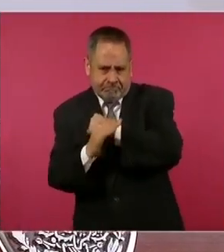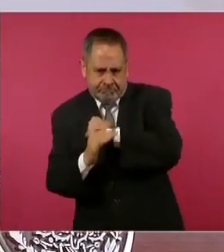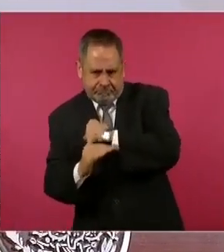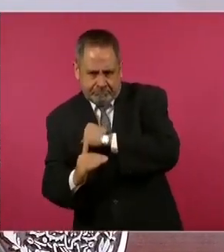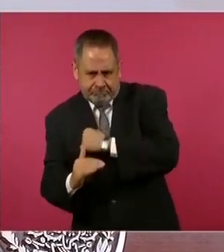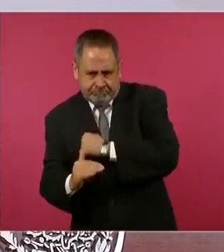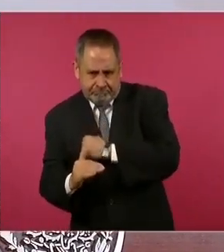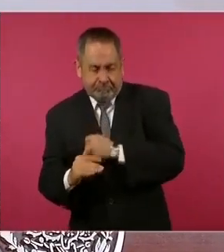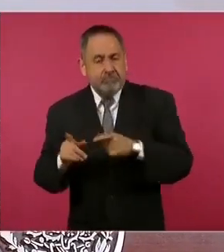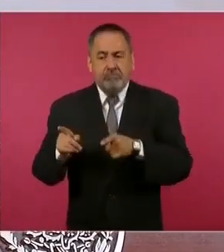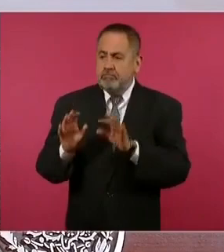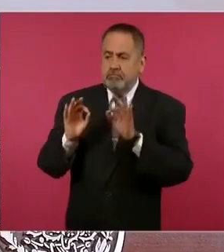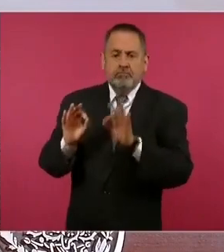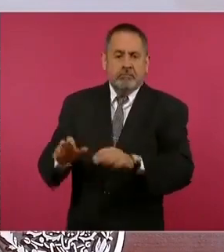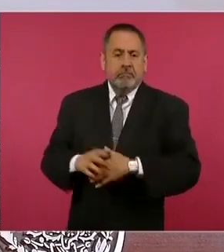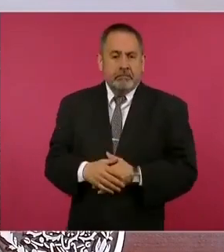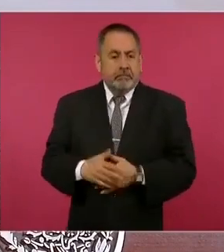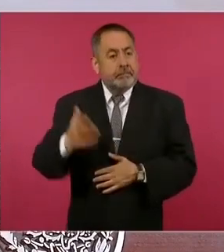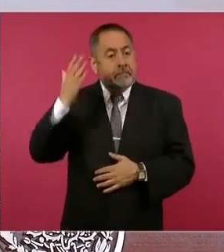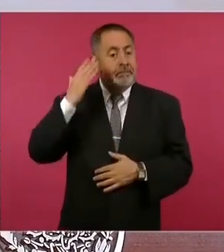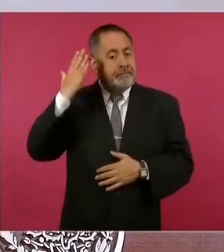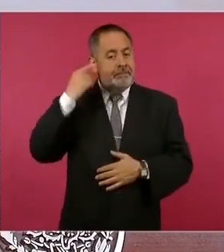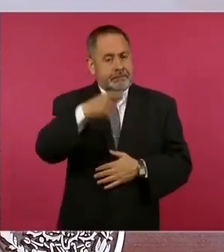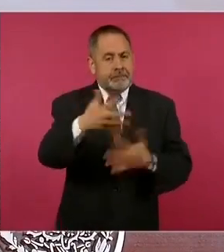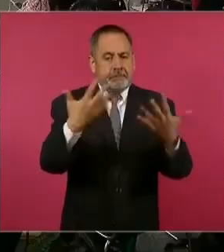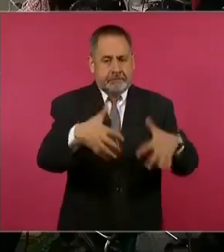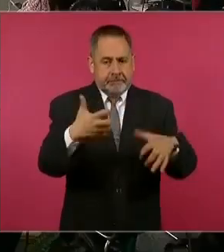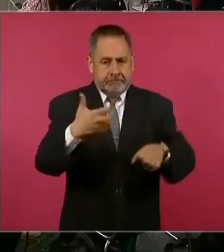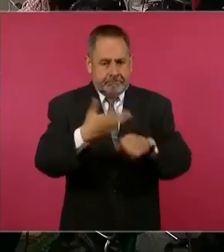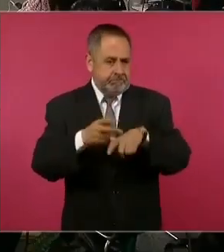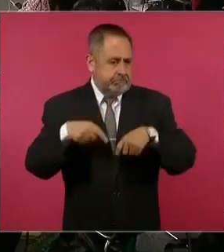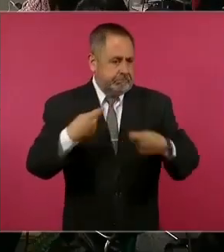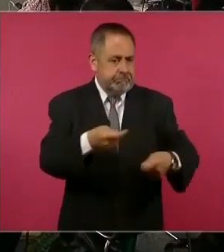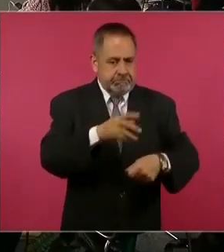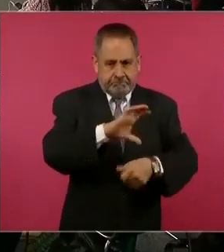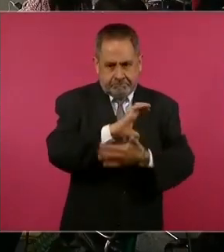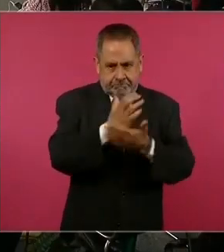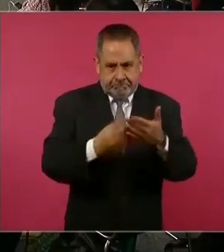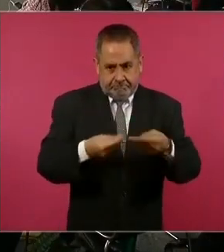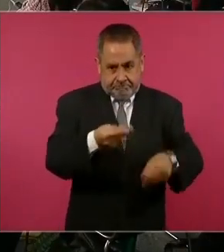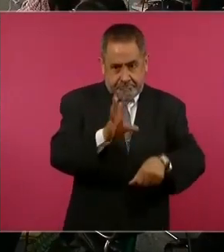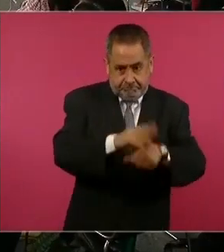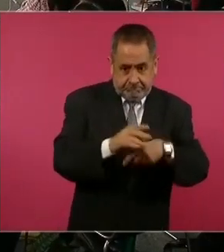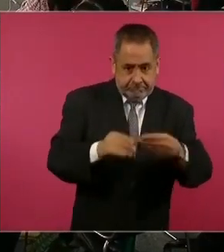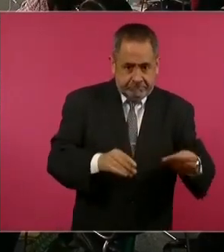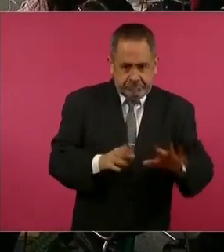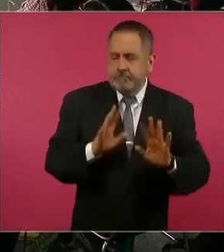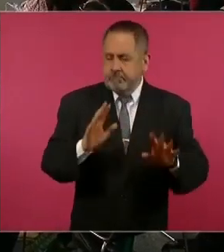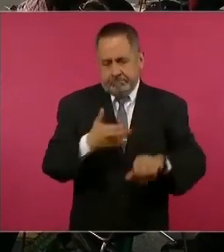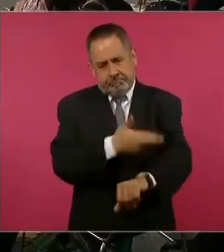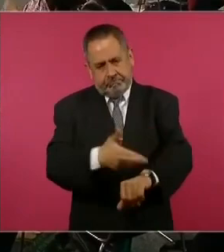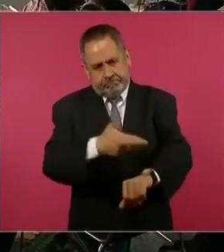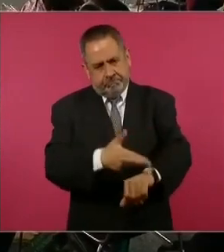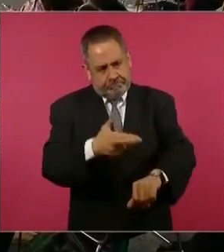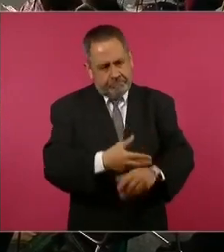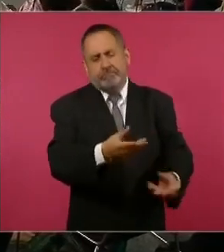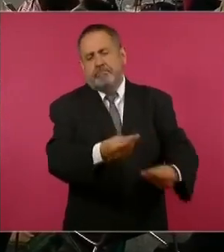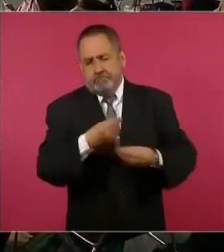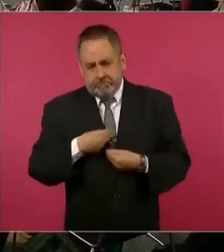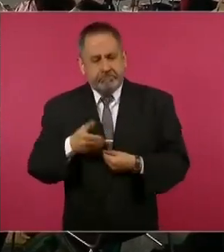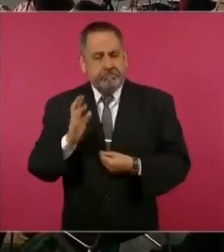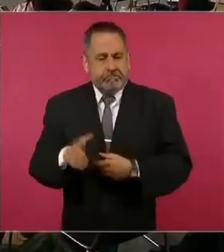parte que tenía una empresa que le habían concesionado, porque también es una franja